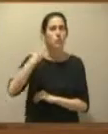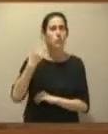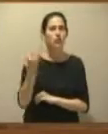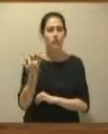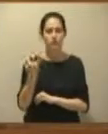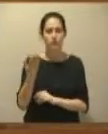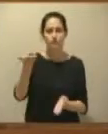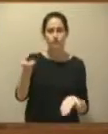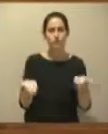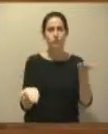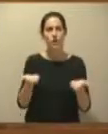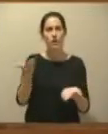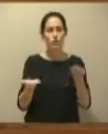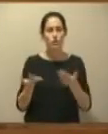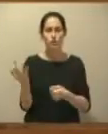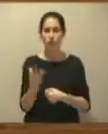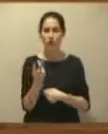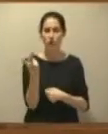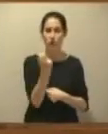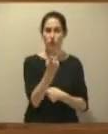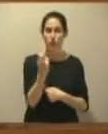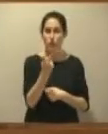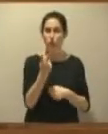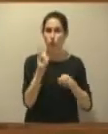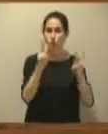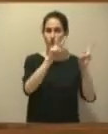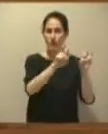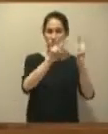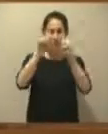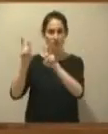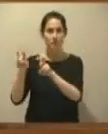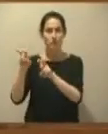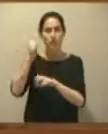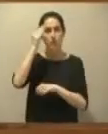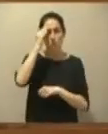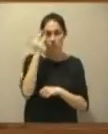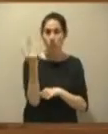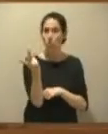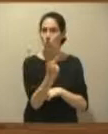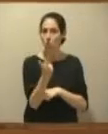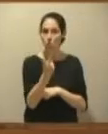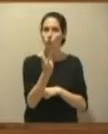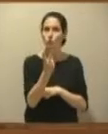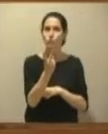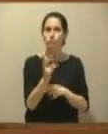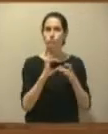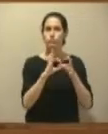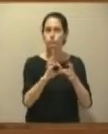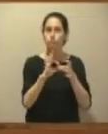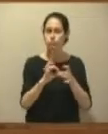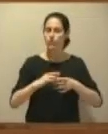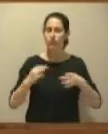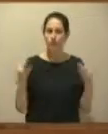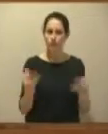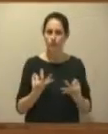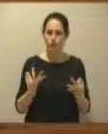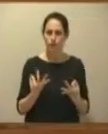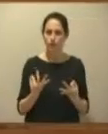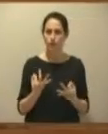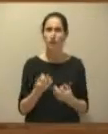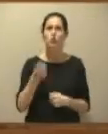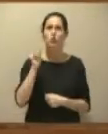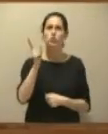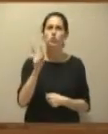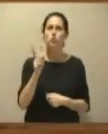contraponer son esos dos aspectos que creo que tienen que ir precisamente de la mano. Pero no solo se